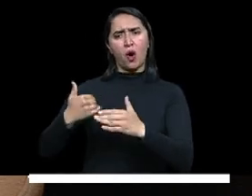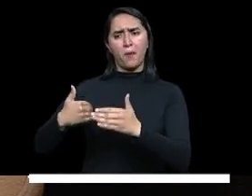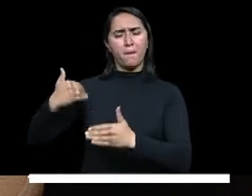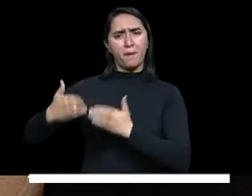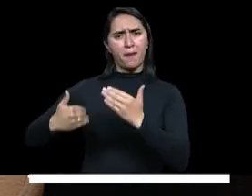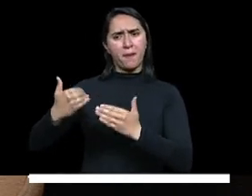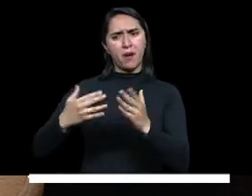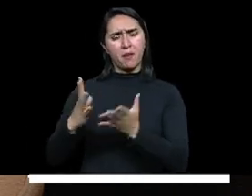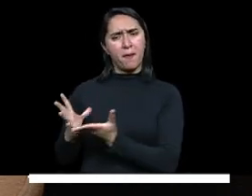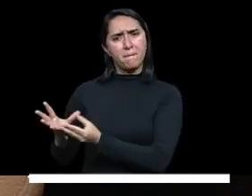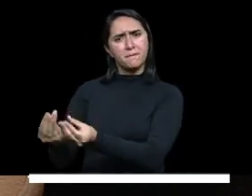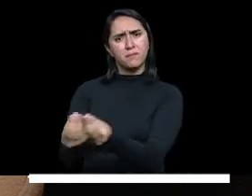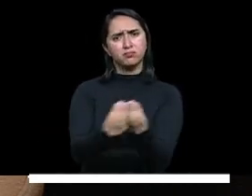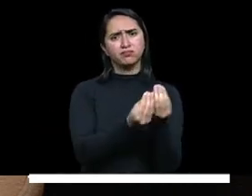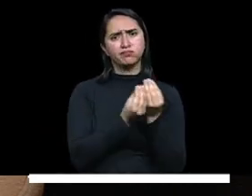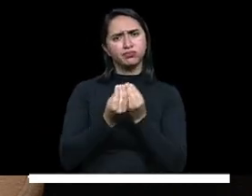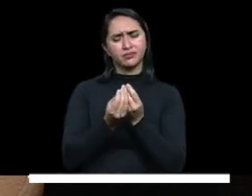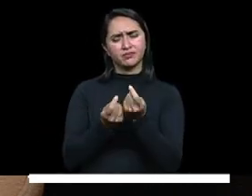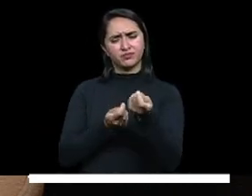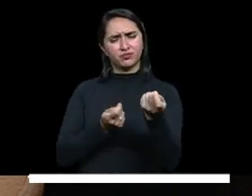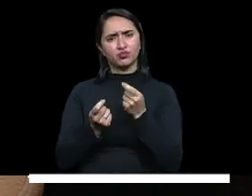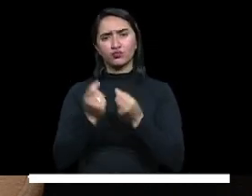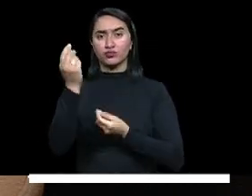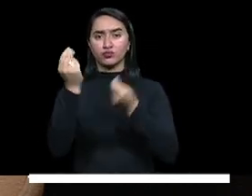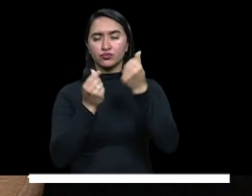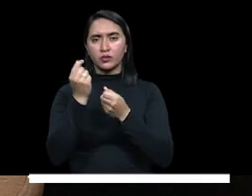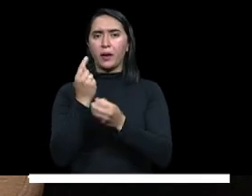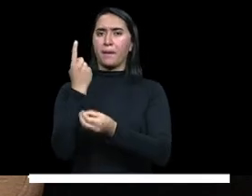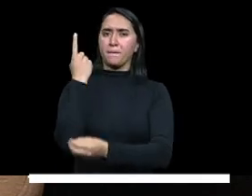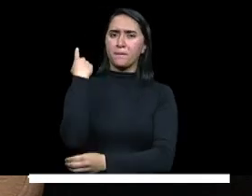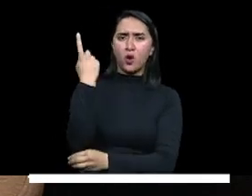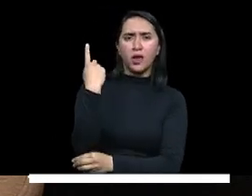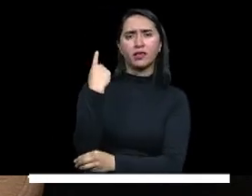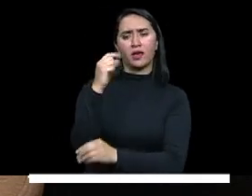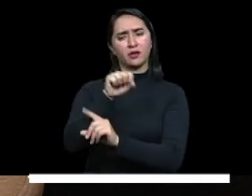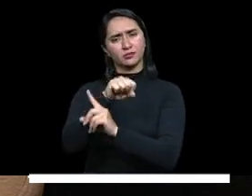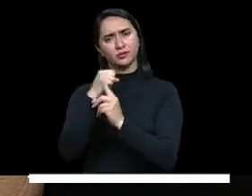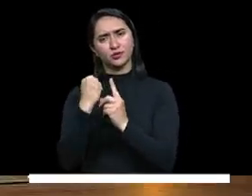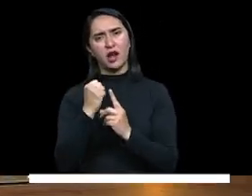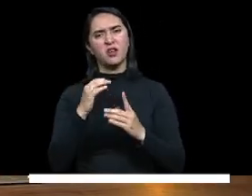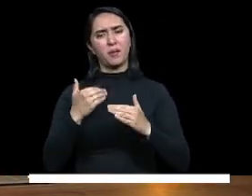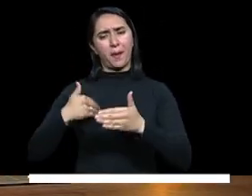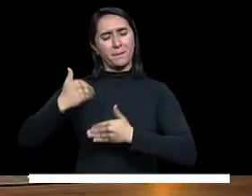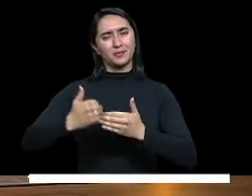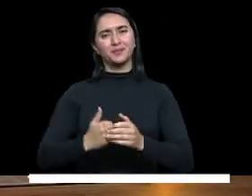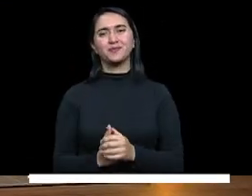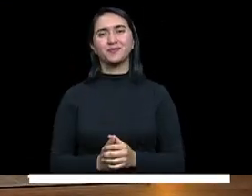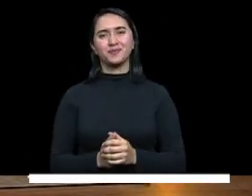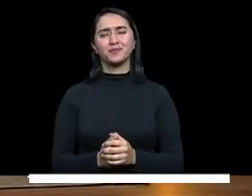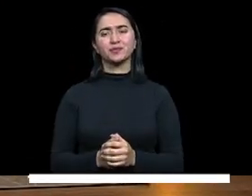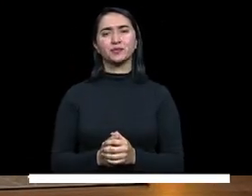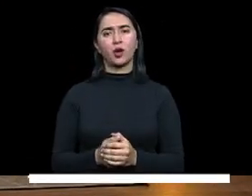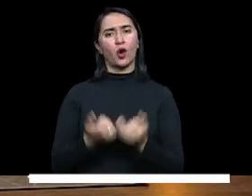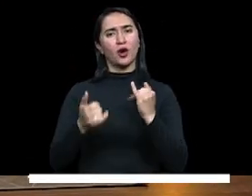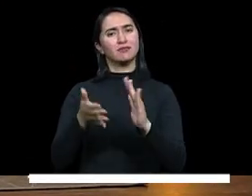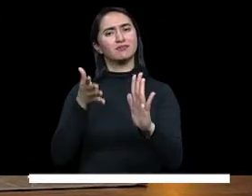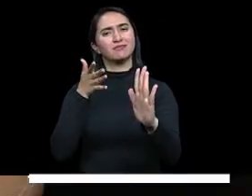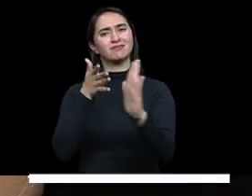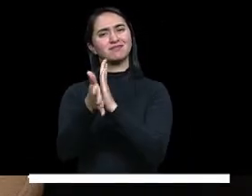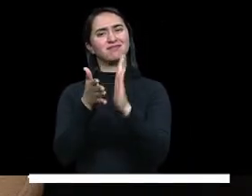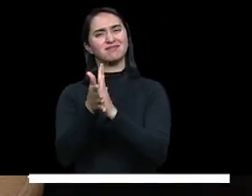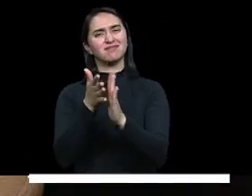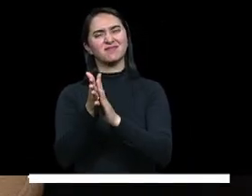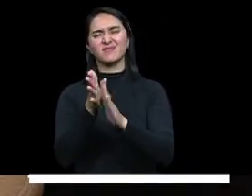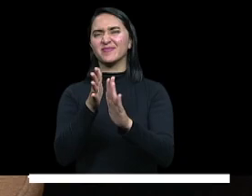consolidación de una gestión financiera, de una gestión política y de una gestión social. Quisiera empezar por contarle a la